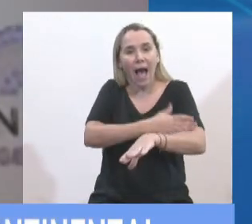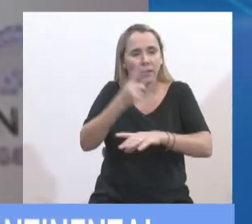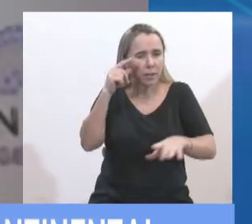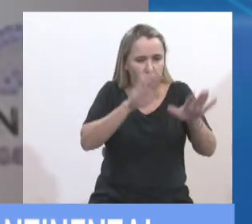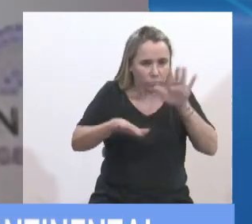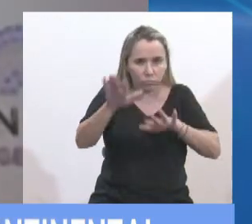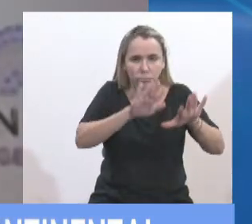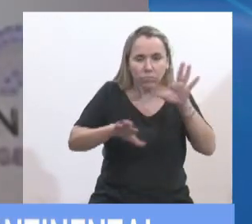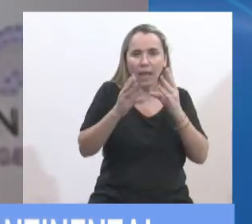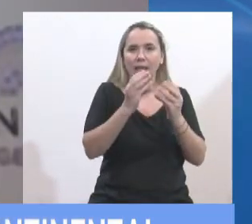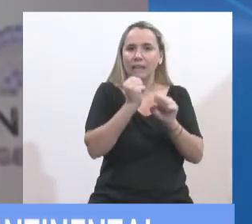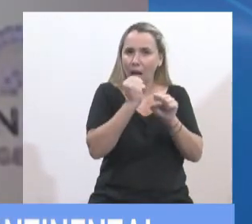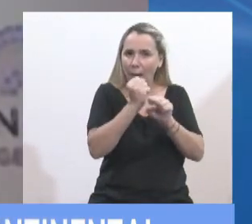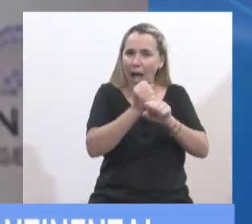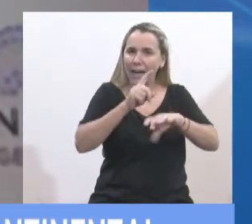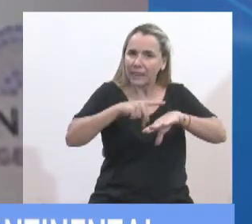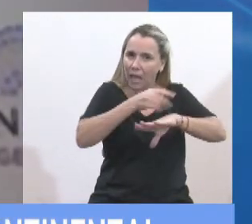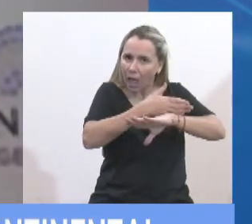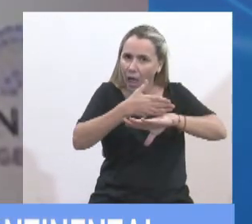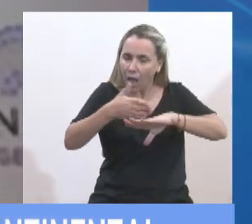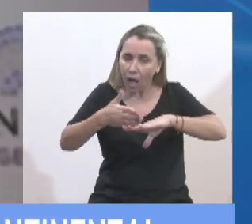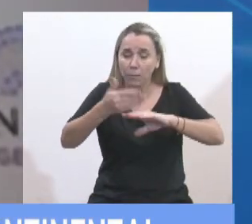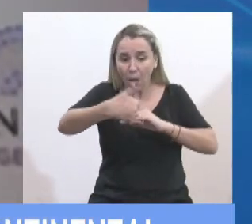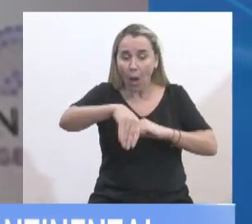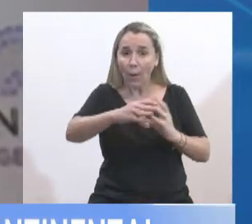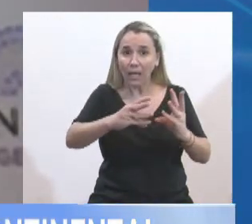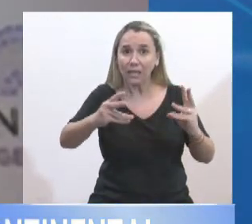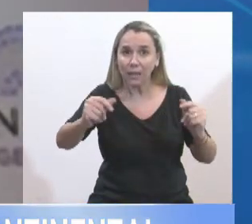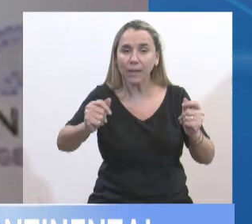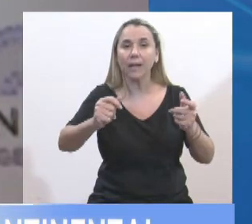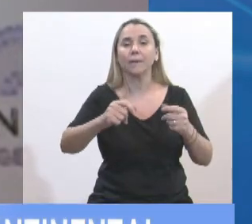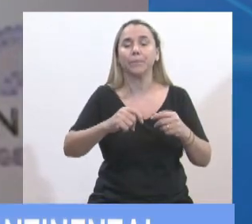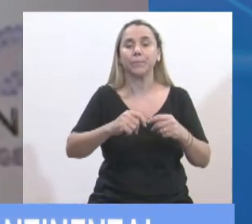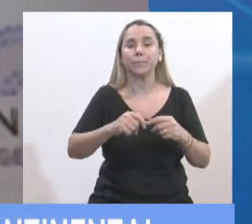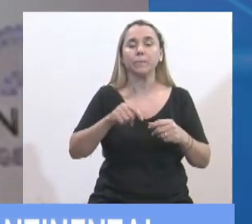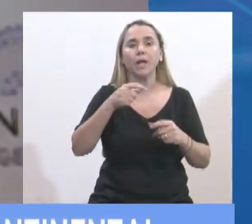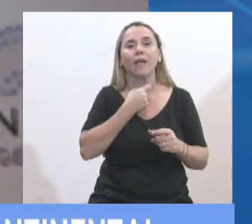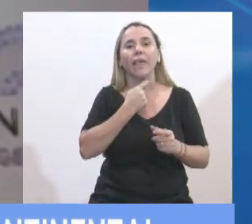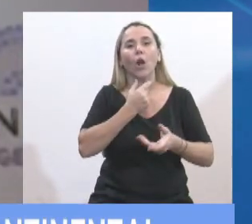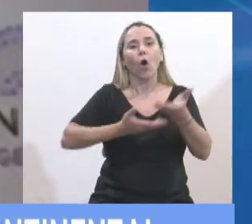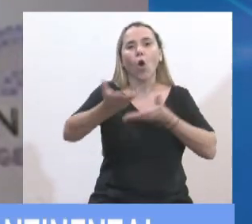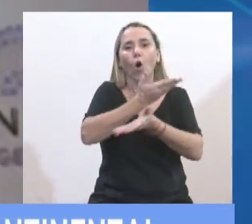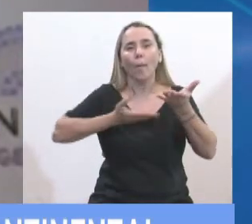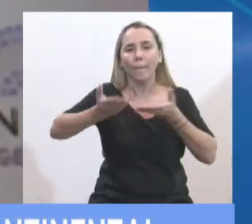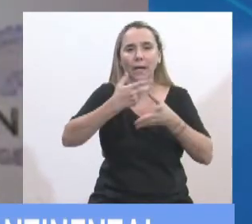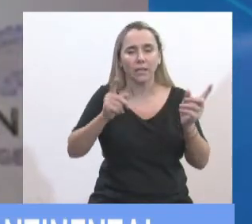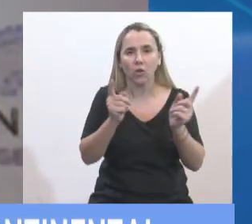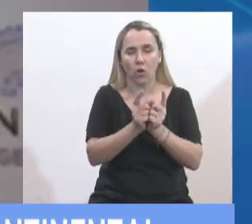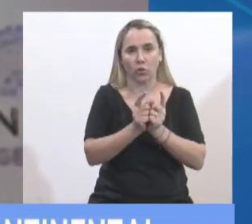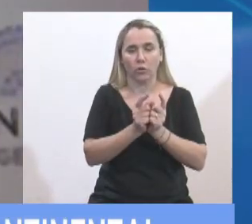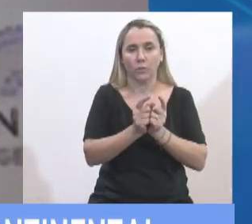en el tiempo. Para finalizar y dar magnitud al trabajo de la copla, quiero compartir brevemente,